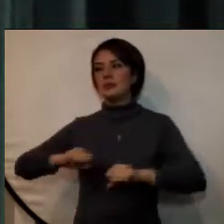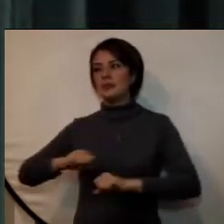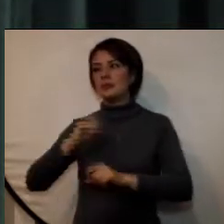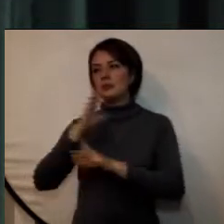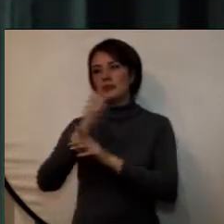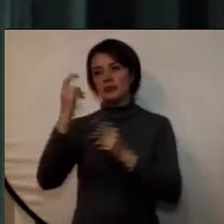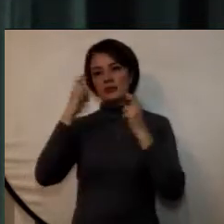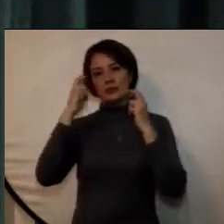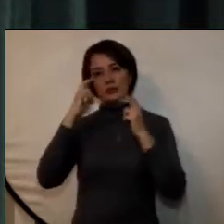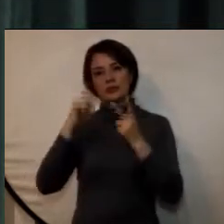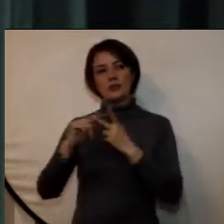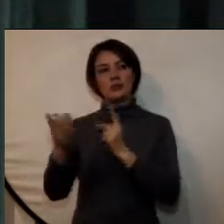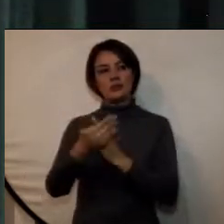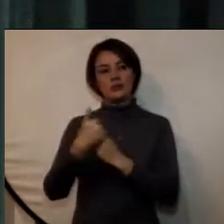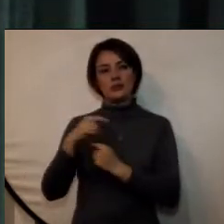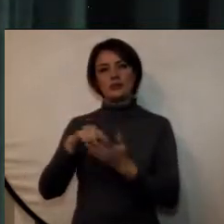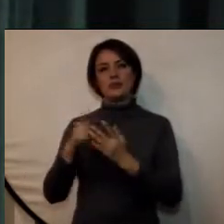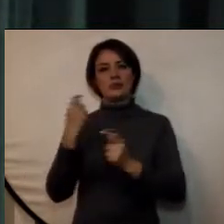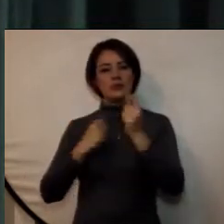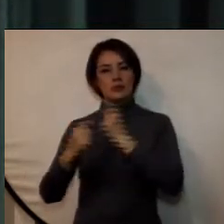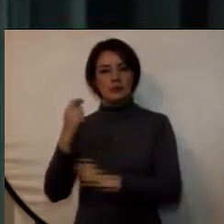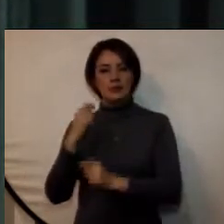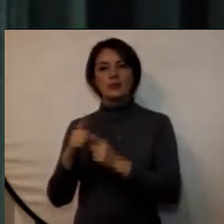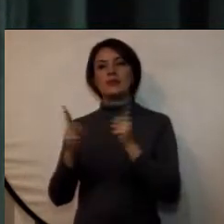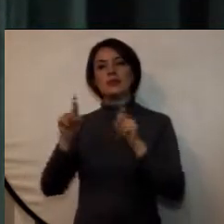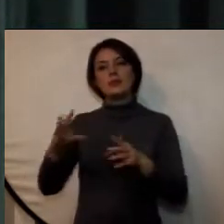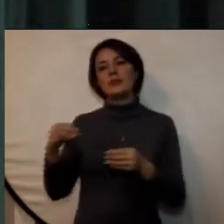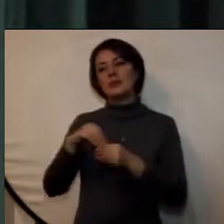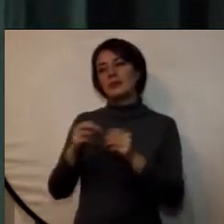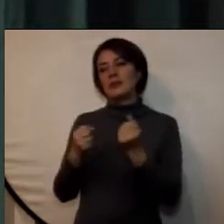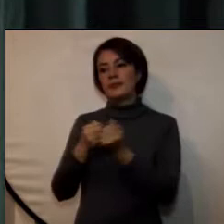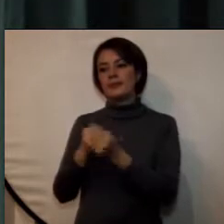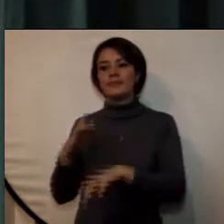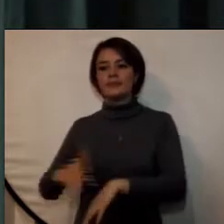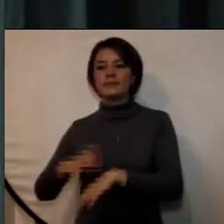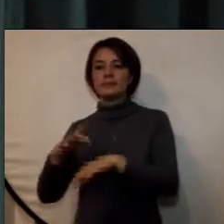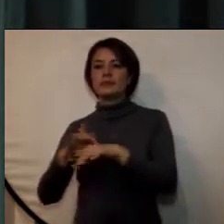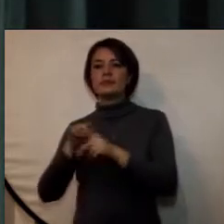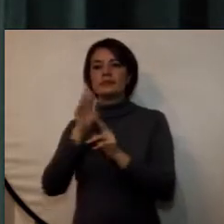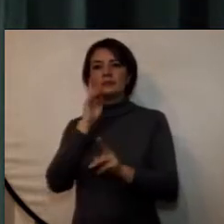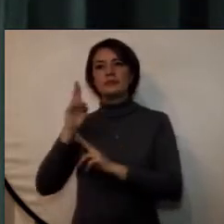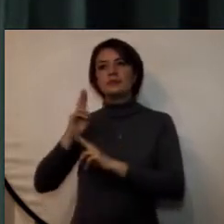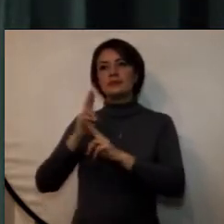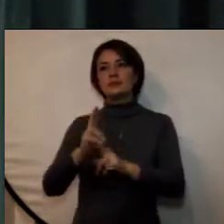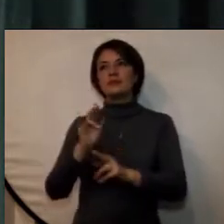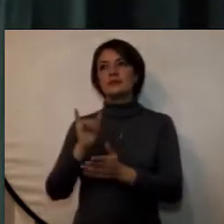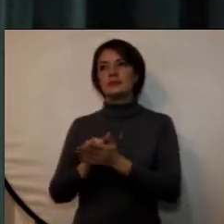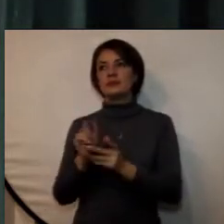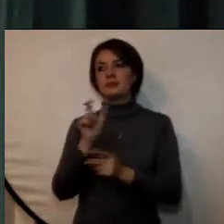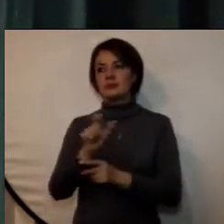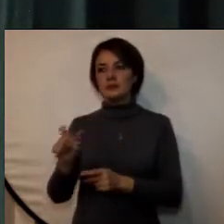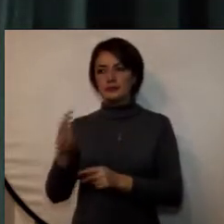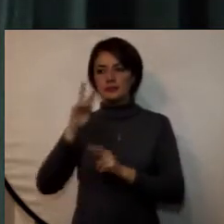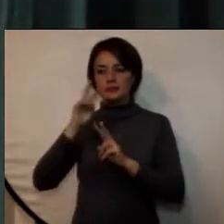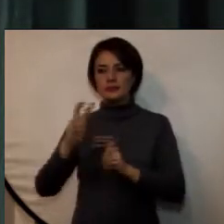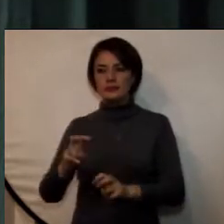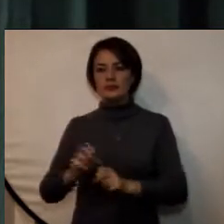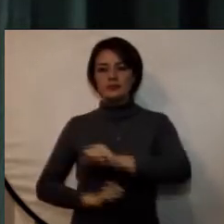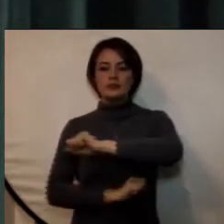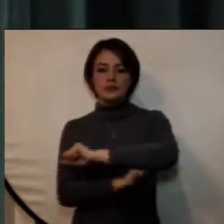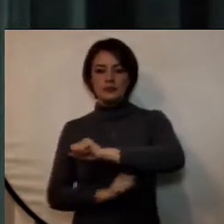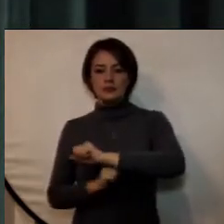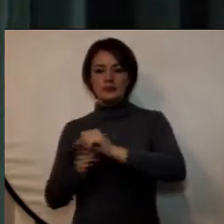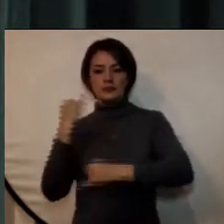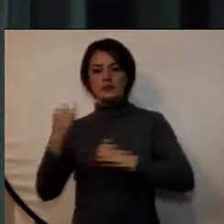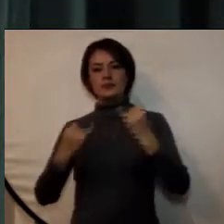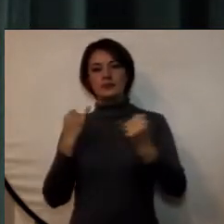conocimiento protección y comercialización así como también incentivos y reconocimientos para los investigadores fortalecen la